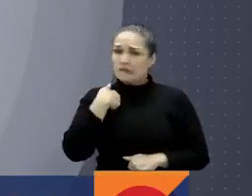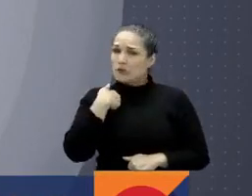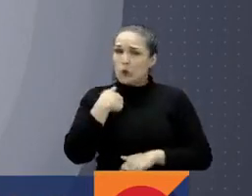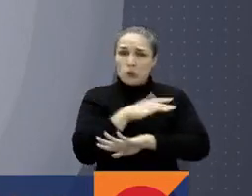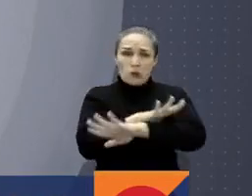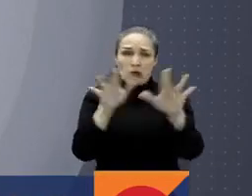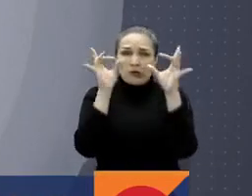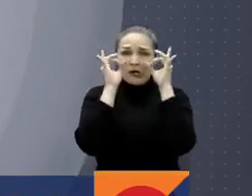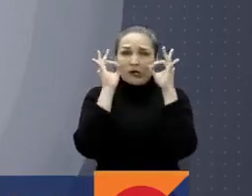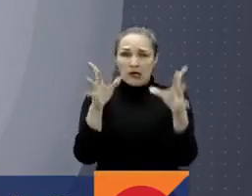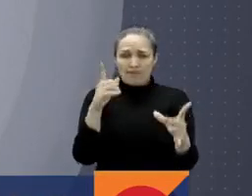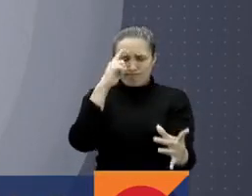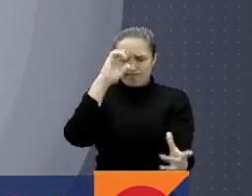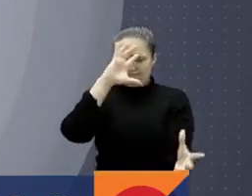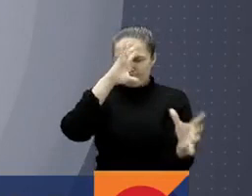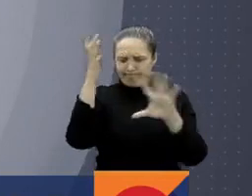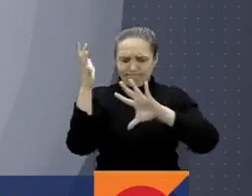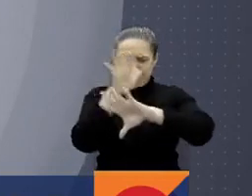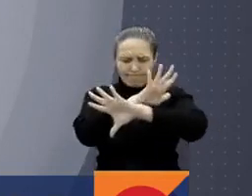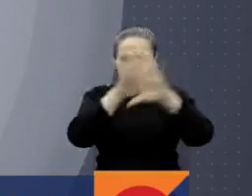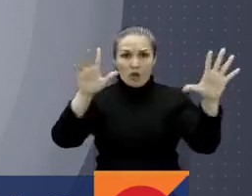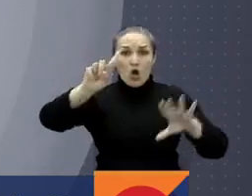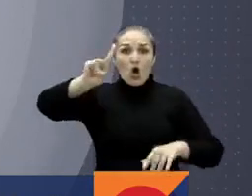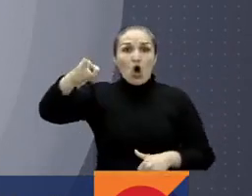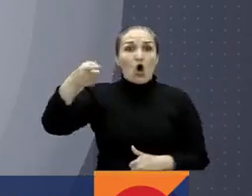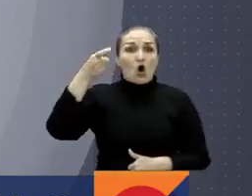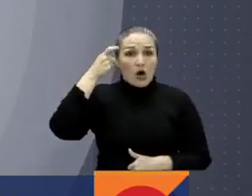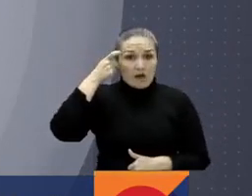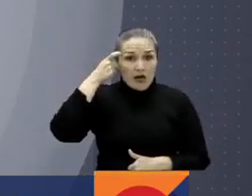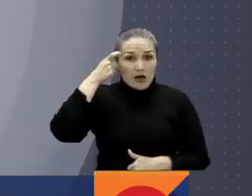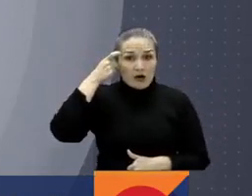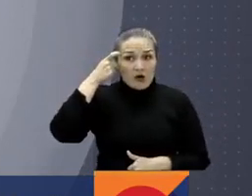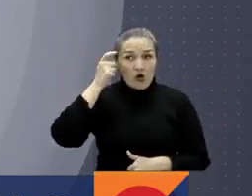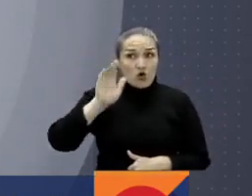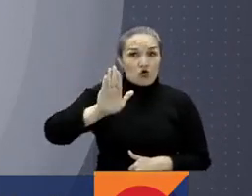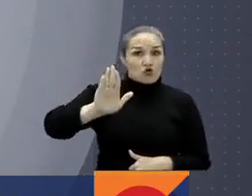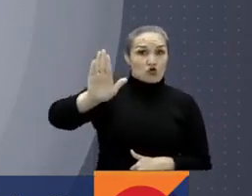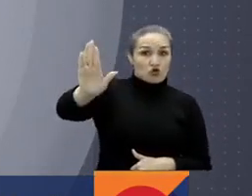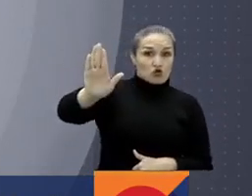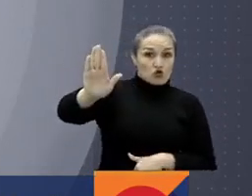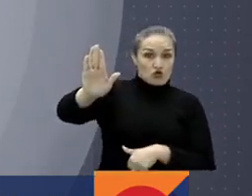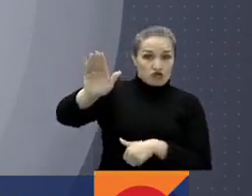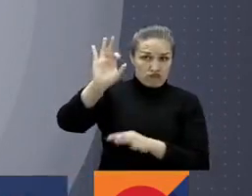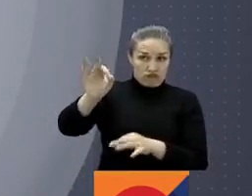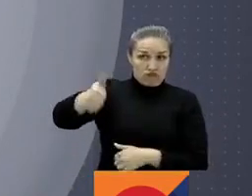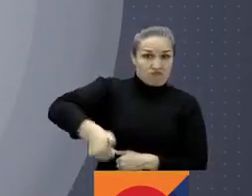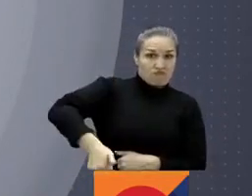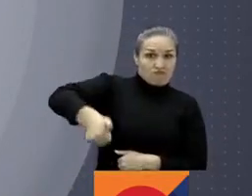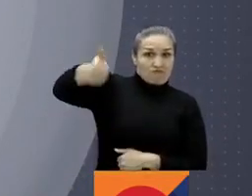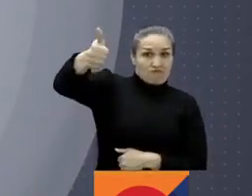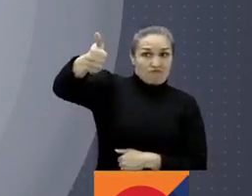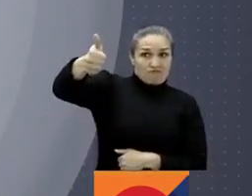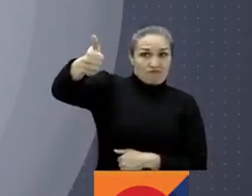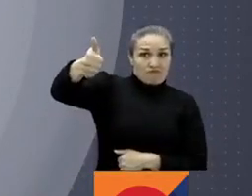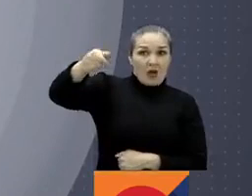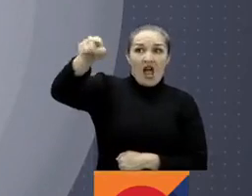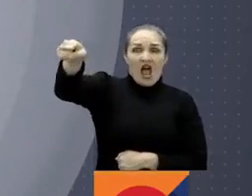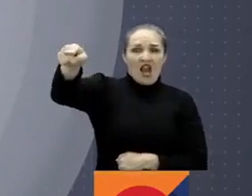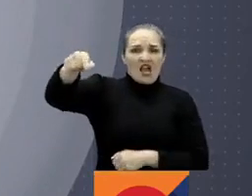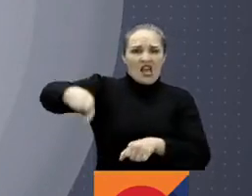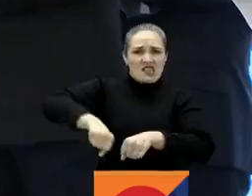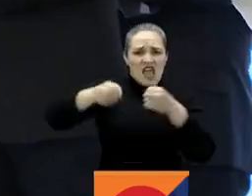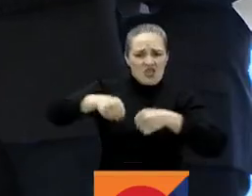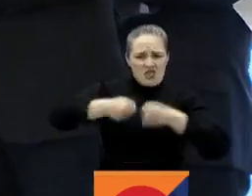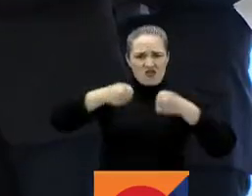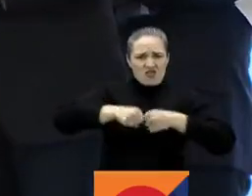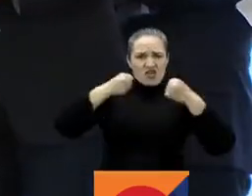Porque ahí en ese año el gobierno que fue elegido por la gente prácticamente empezó a destruir todo lo que